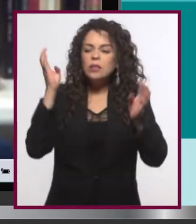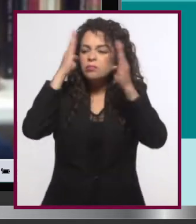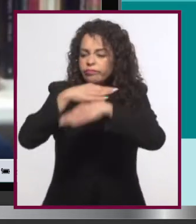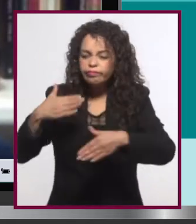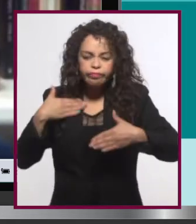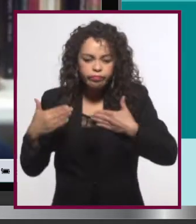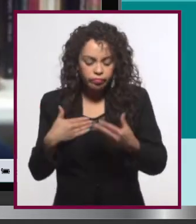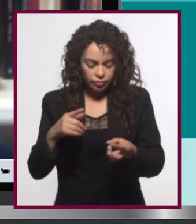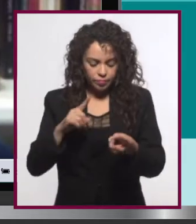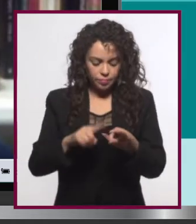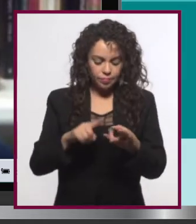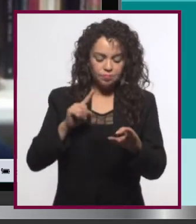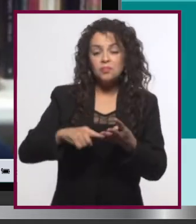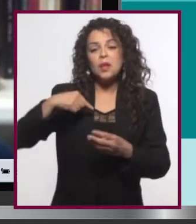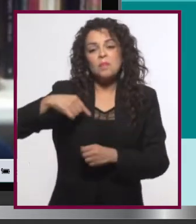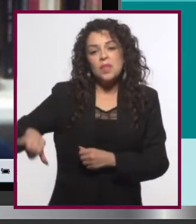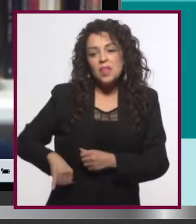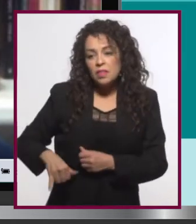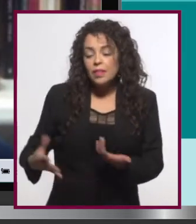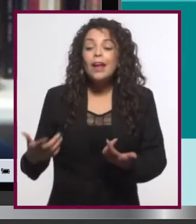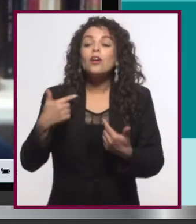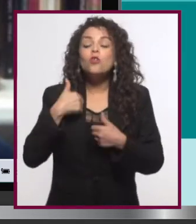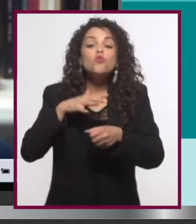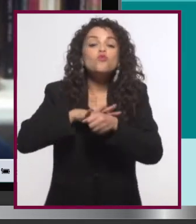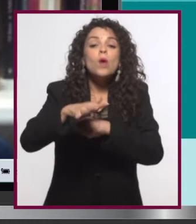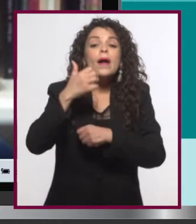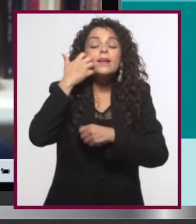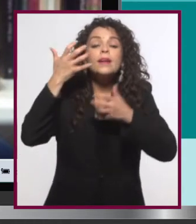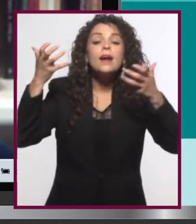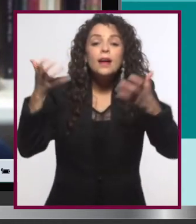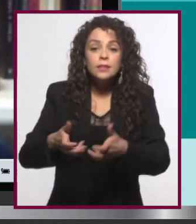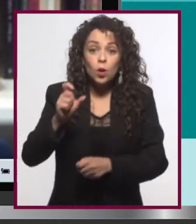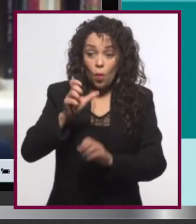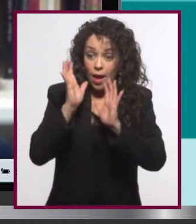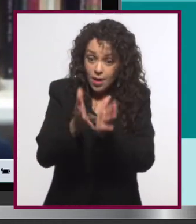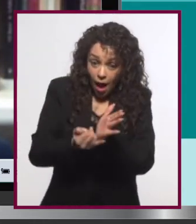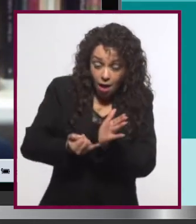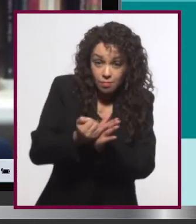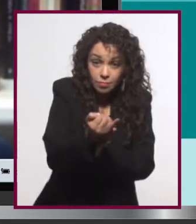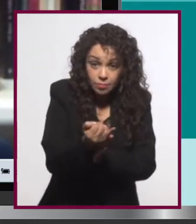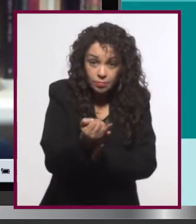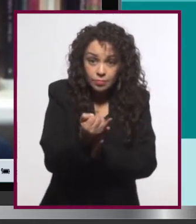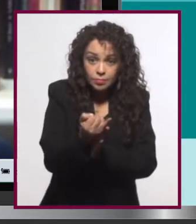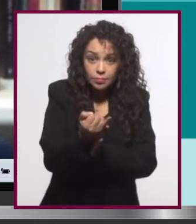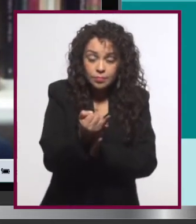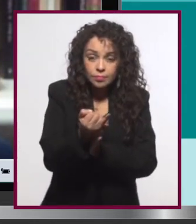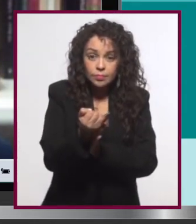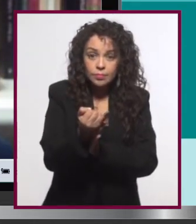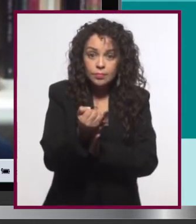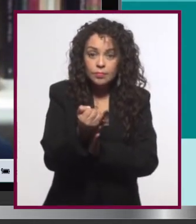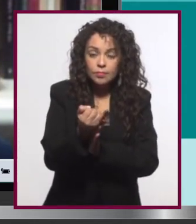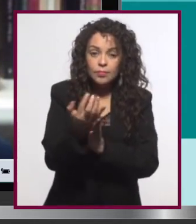mis aficiones, de mis intereses. ¿Qué quiero hacer? Una vez que lo decidan, aunque sea como